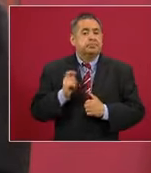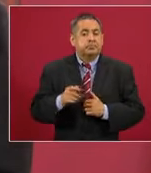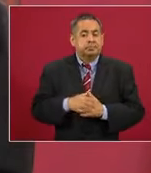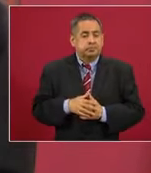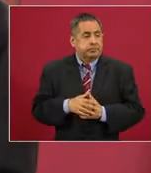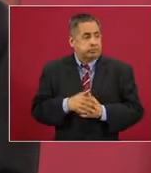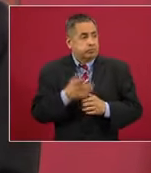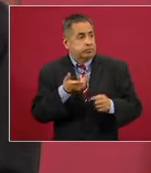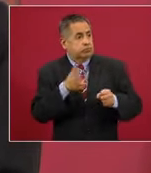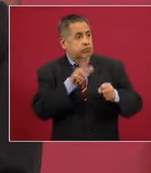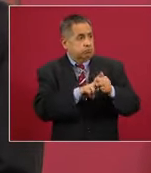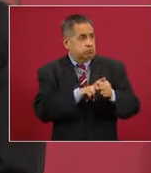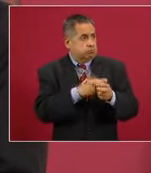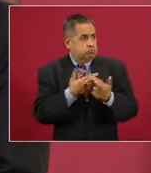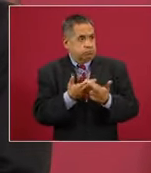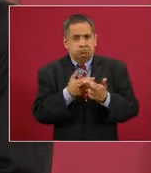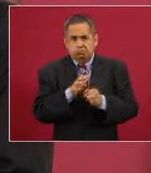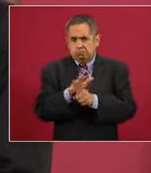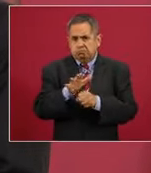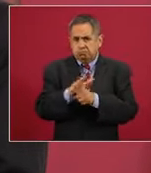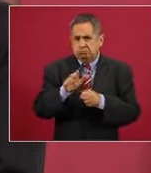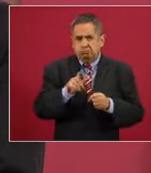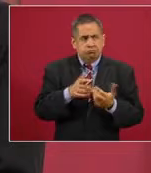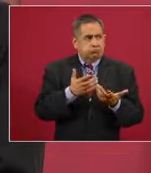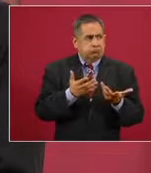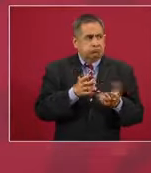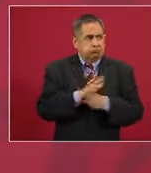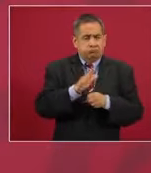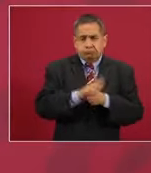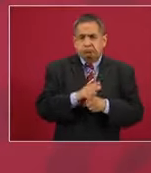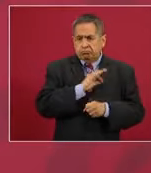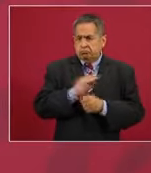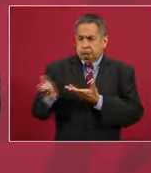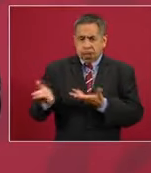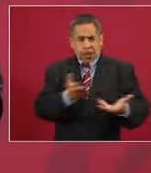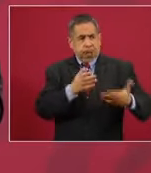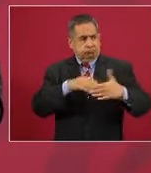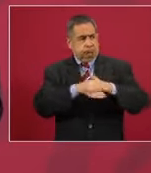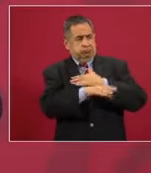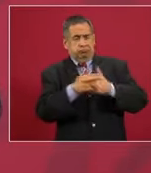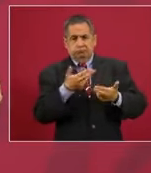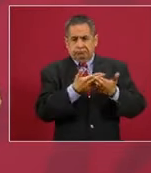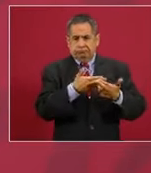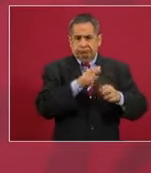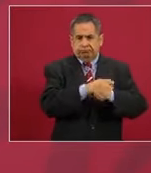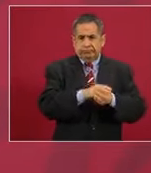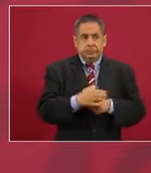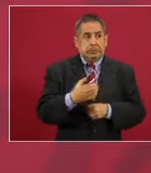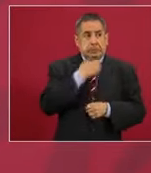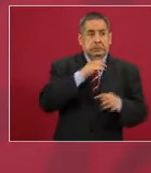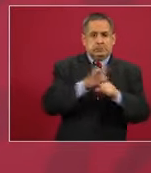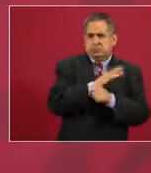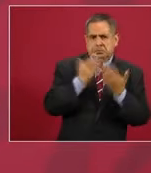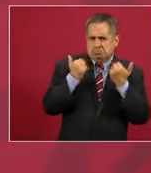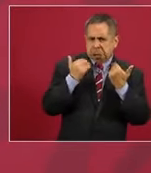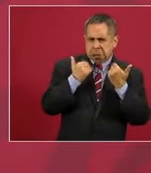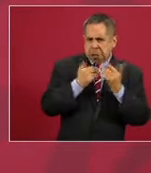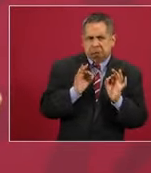ocupación de camas, de personal especializado,